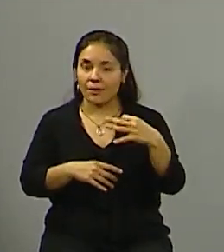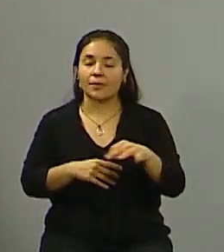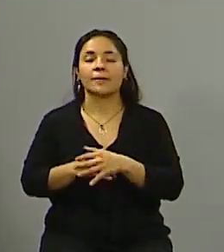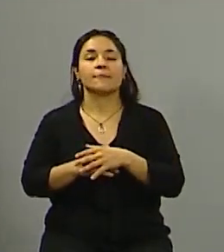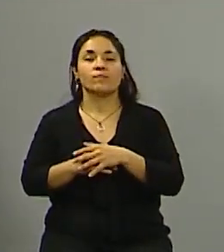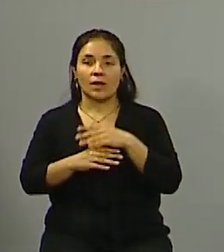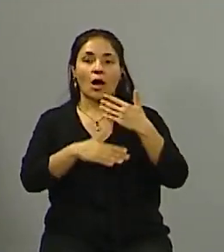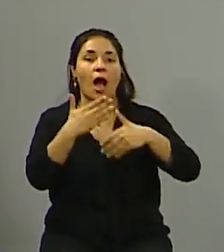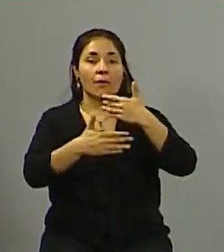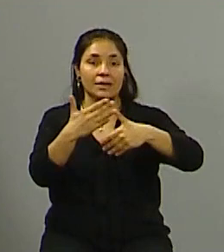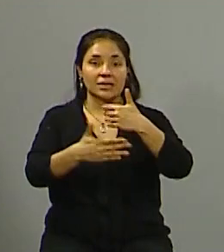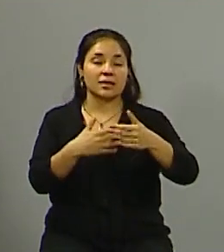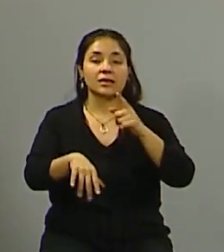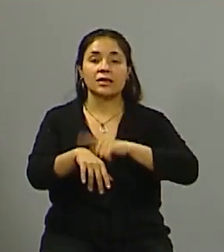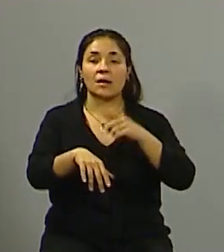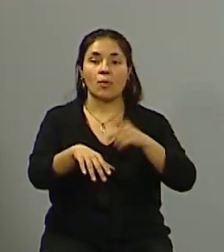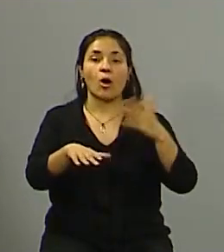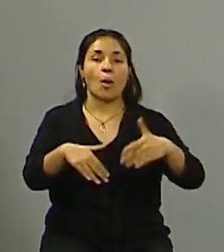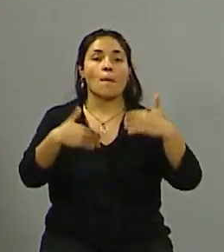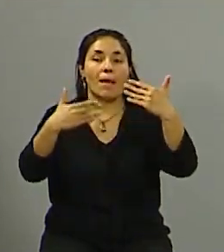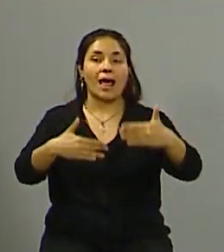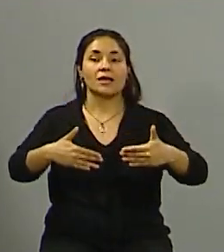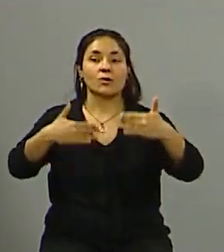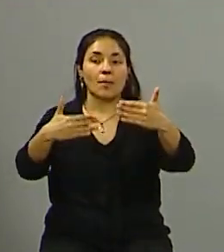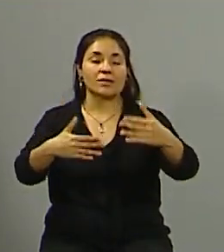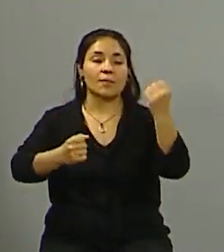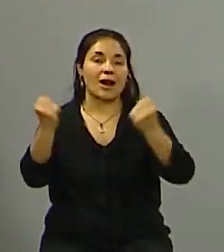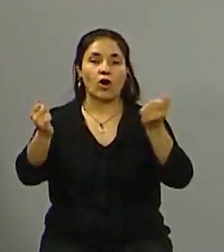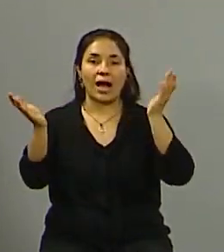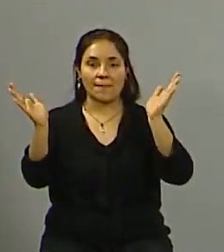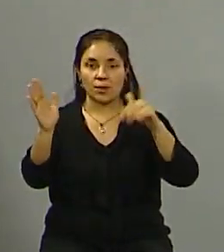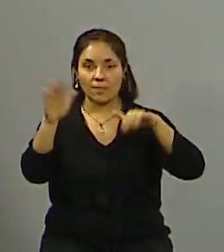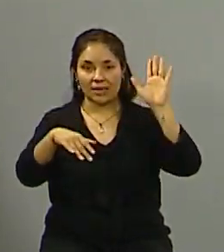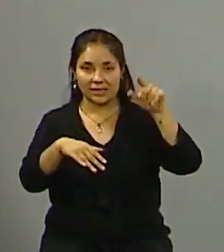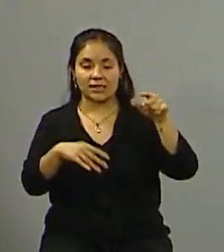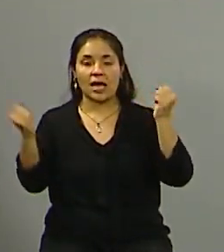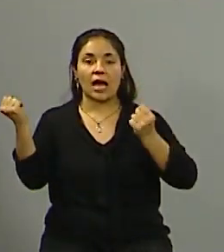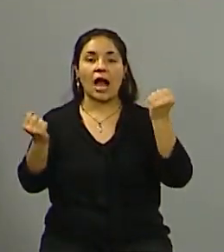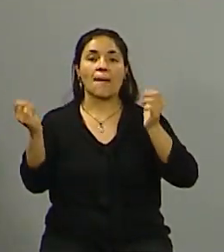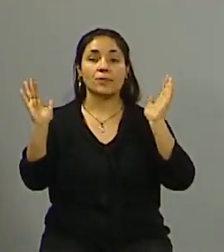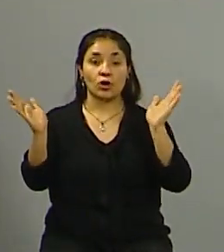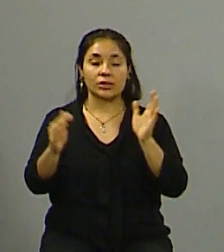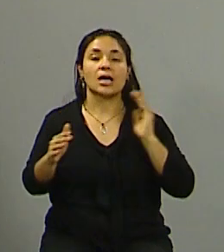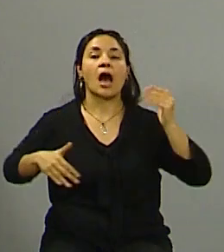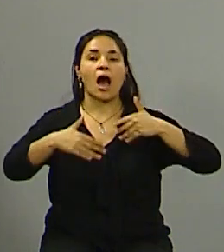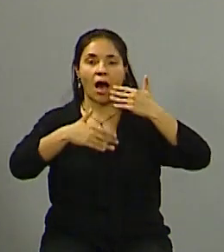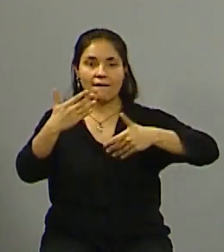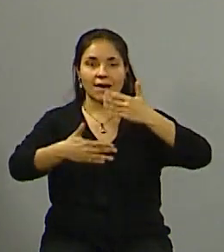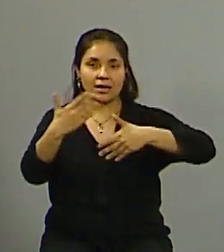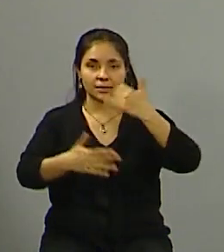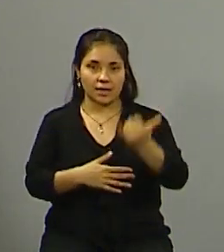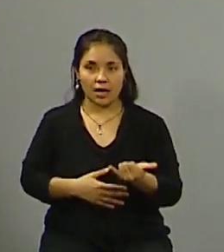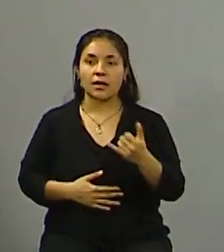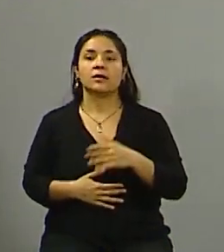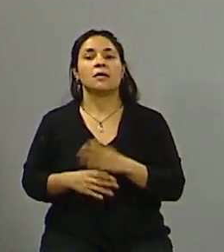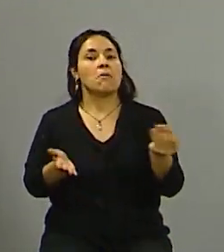avanzado mucho en los emplazamientos para los camiones particularmente, para los transportes de carga. Se ha avanzado, hay que avanzar mucho